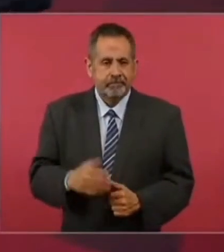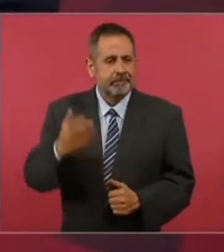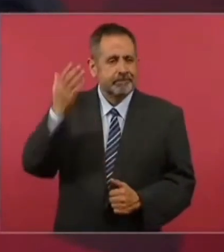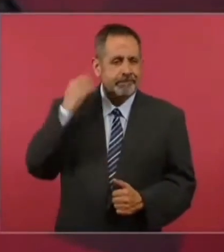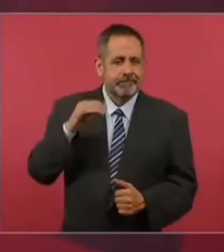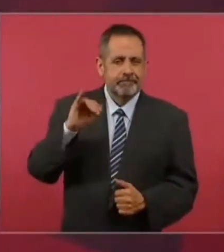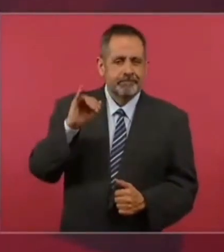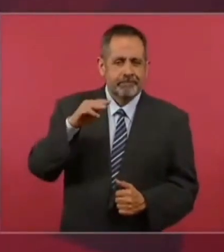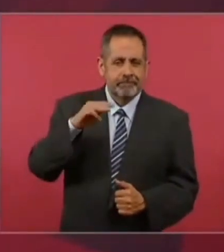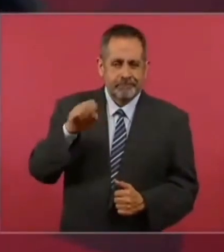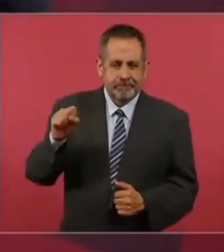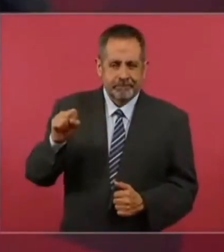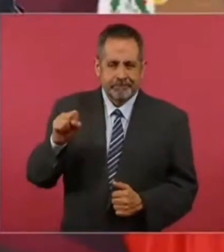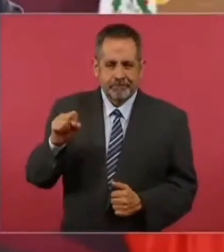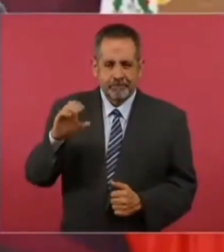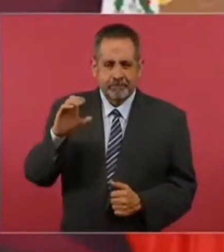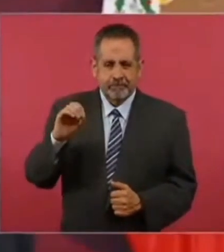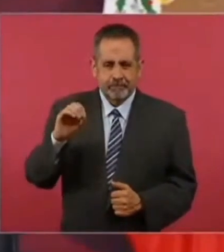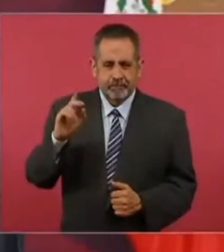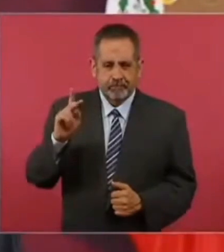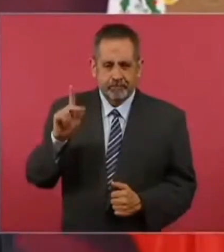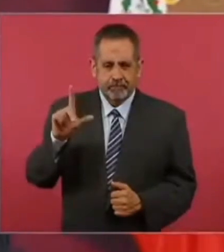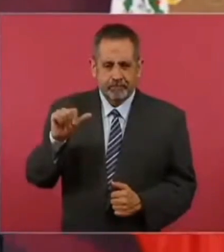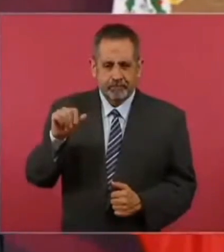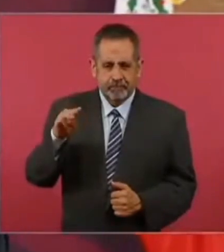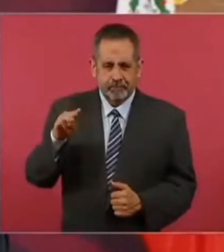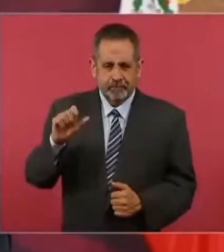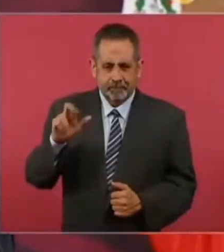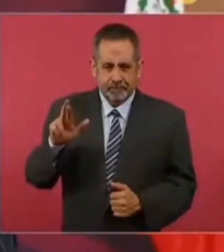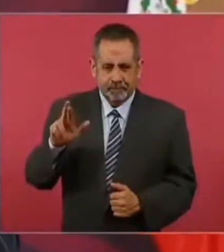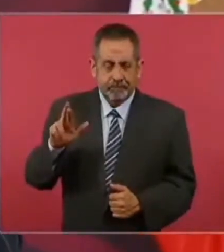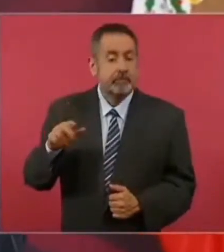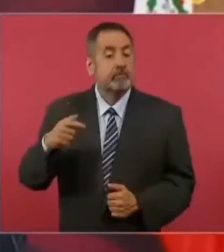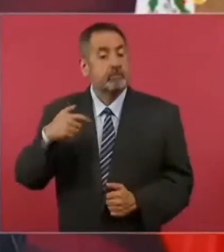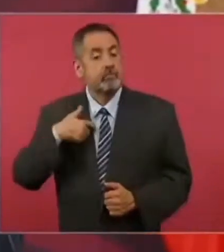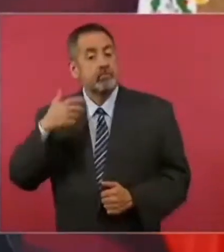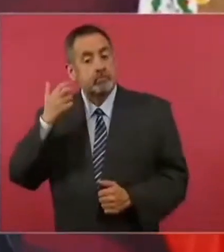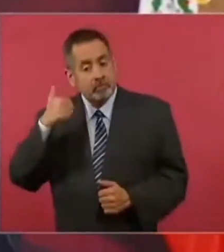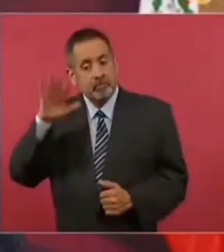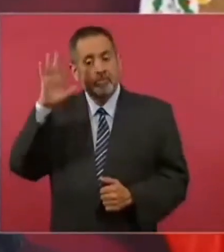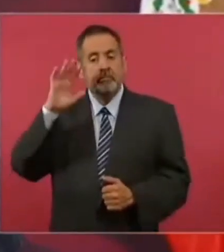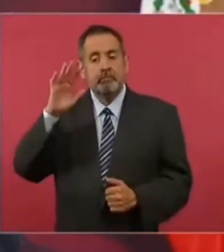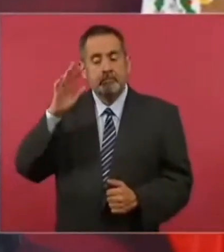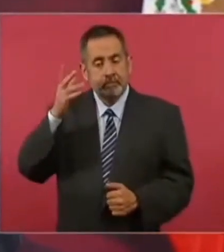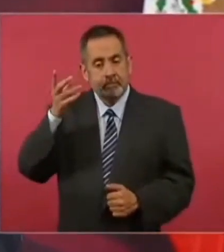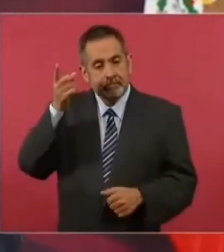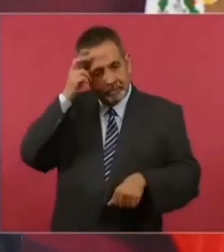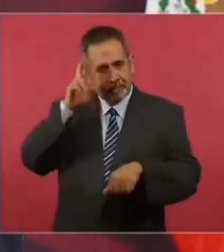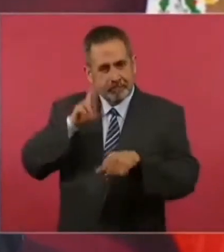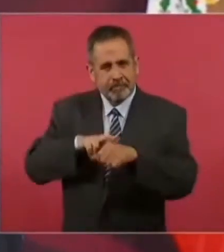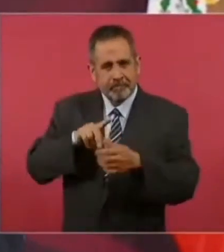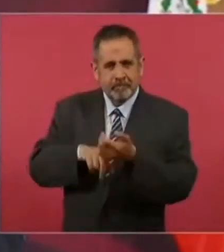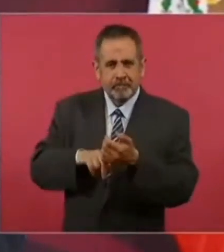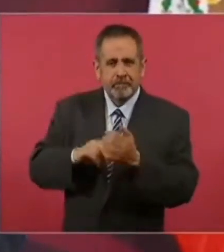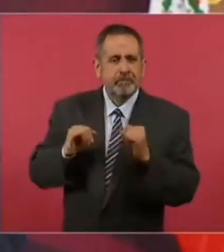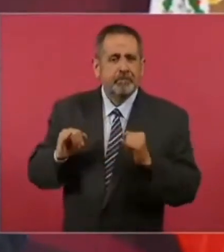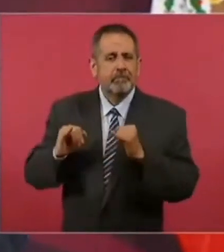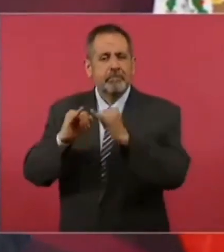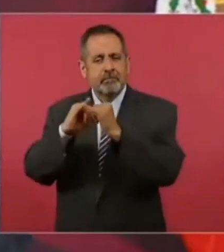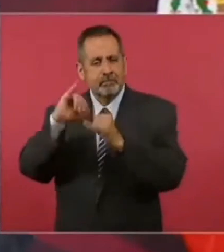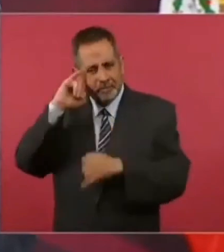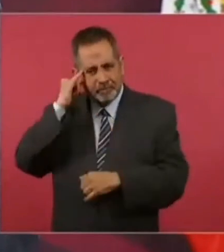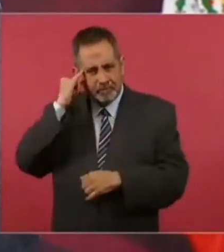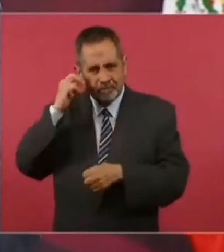-COPLAMAR, porque cuando fui director del Instituto Nacional Indigenista en